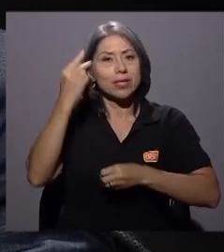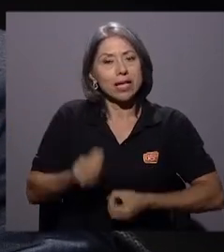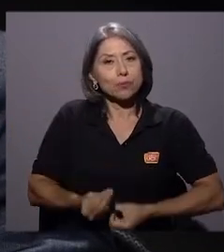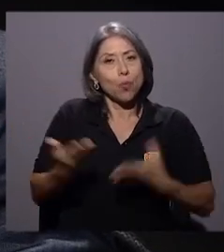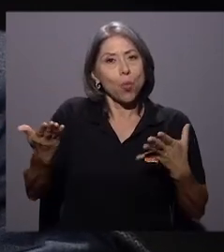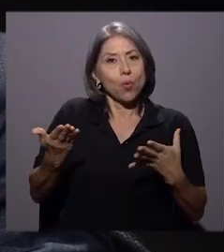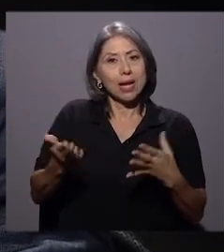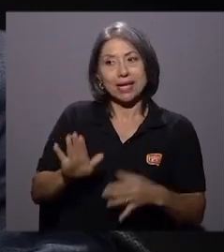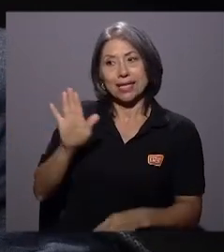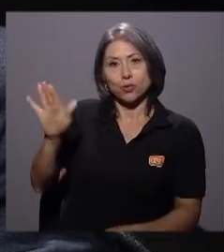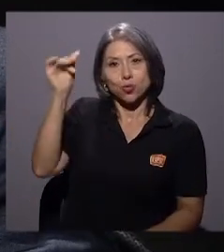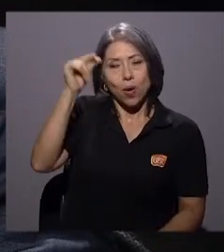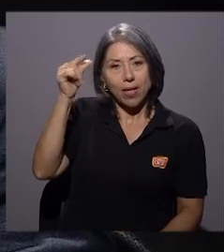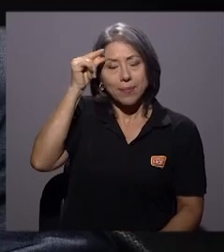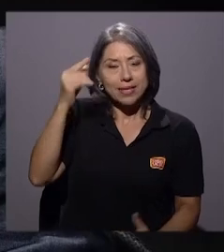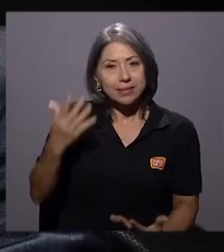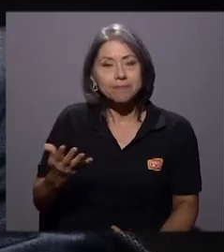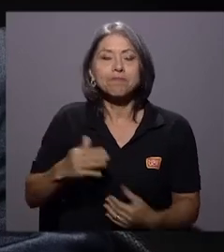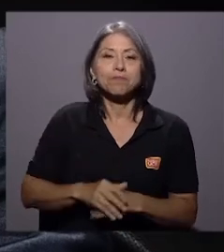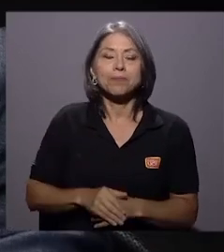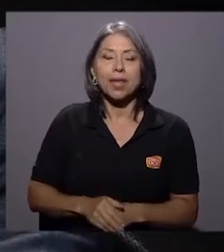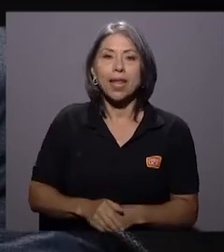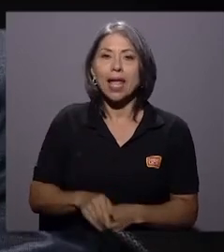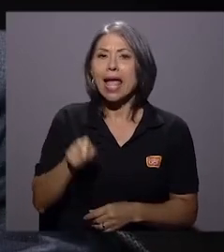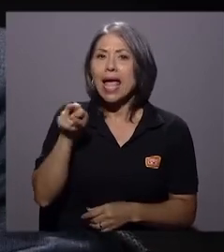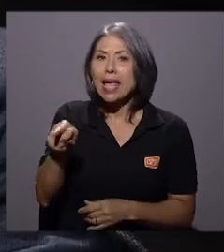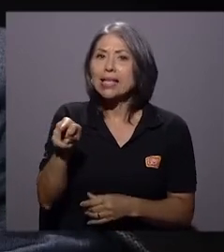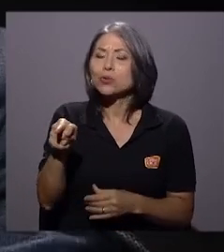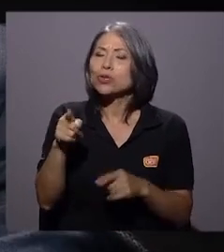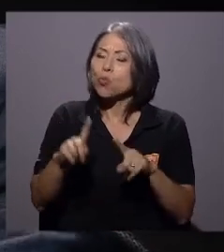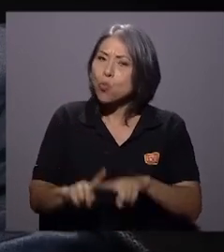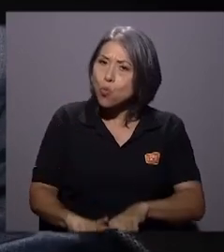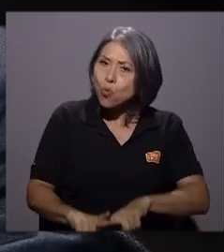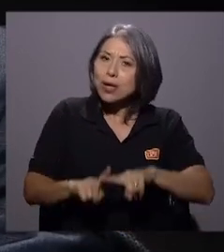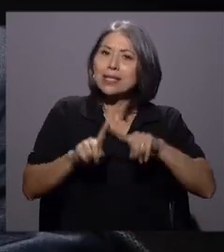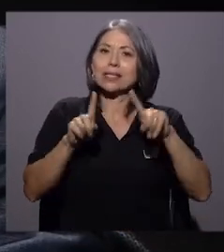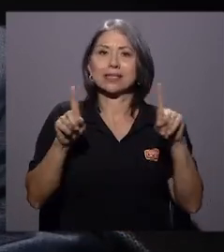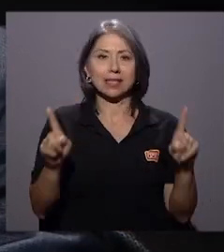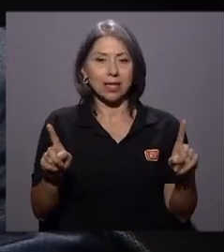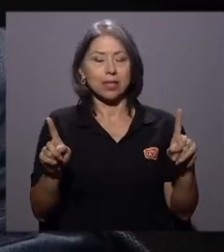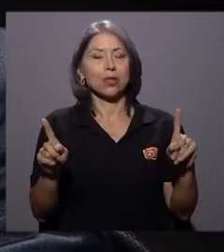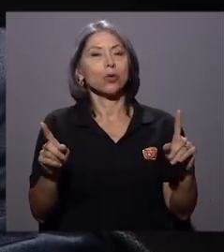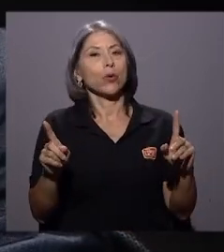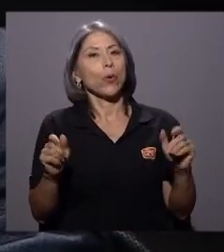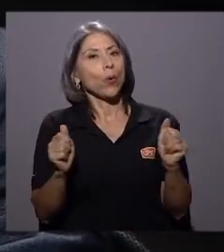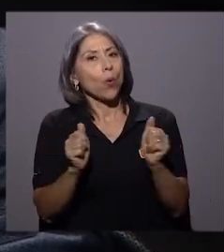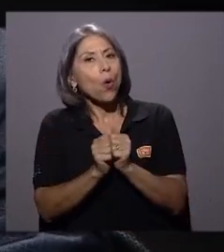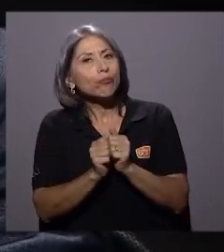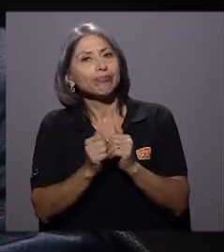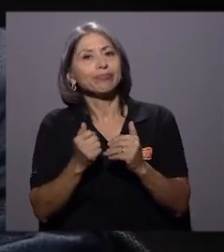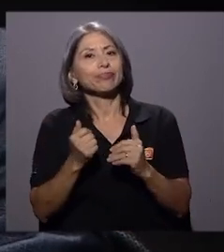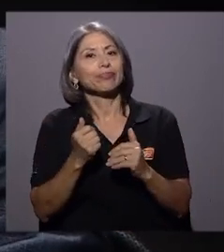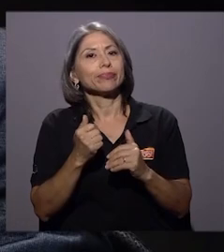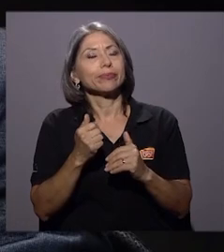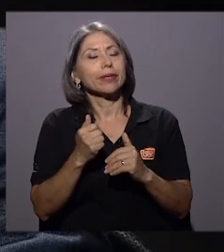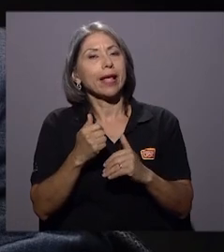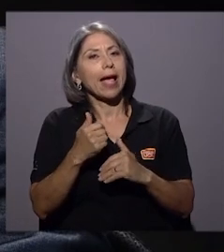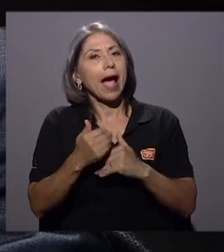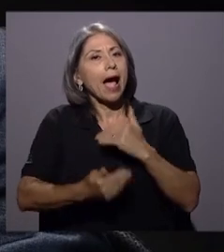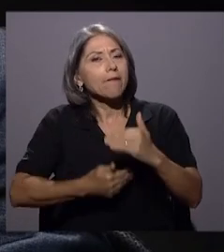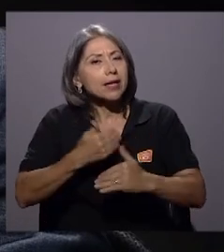su administración. Eso es una cosa muy distinta a avanzar en la